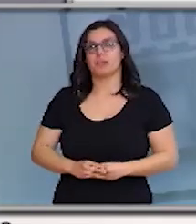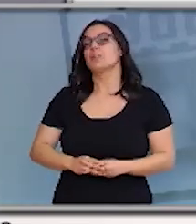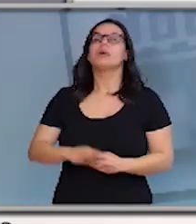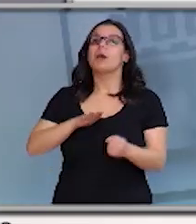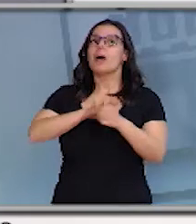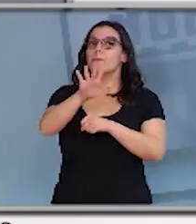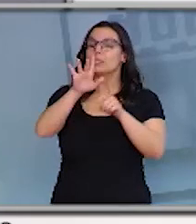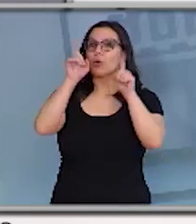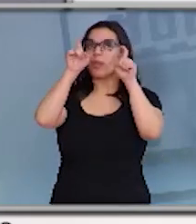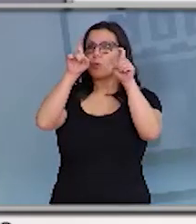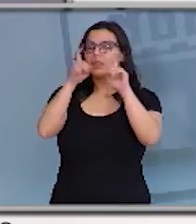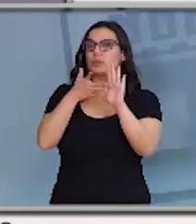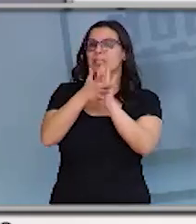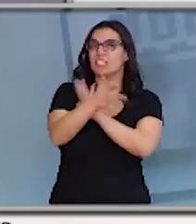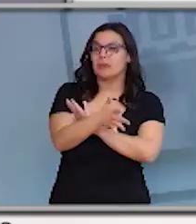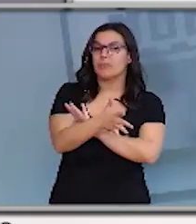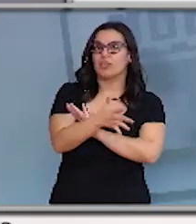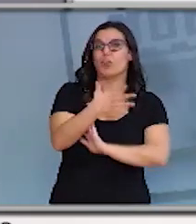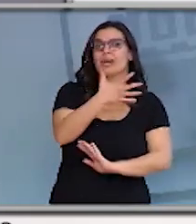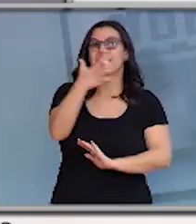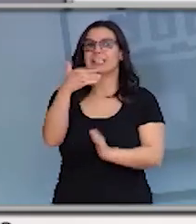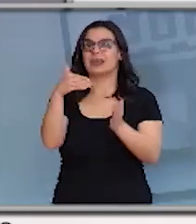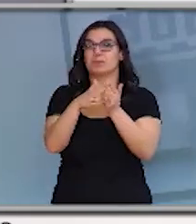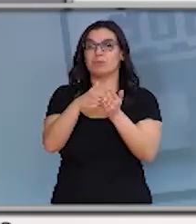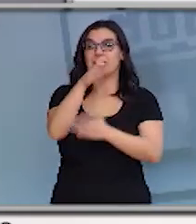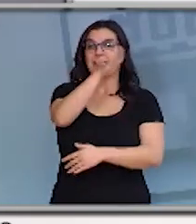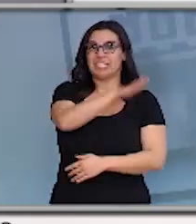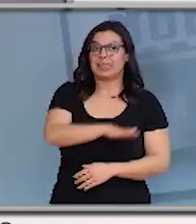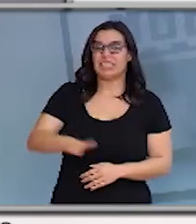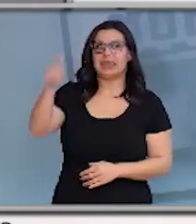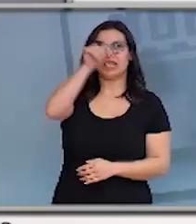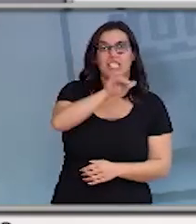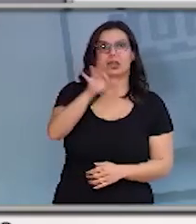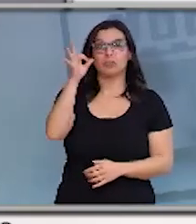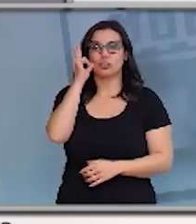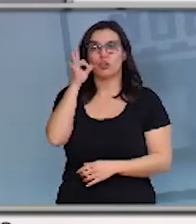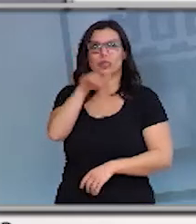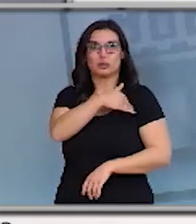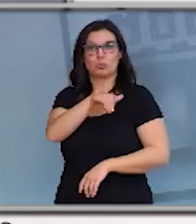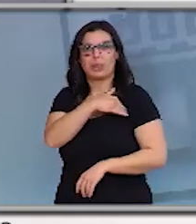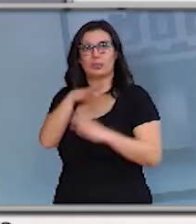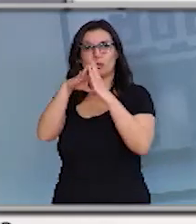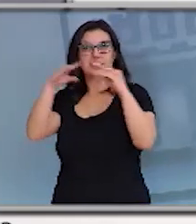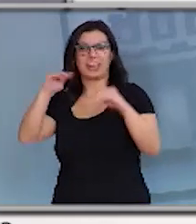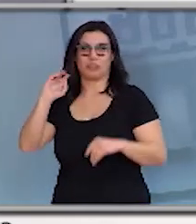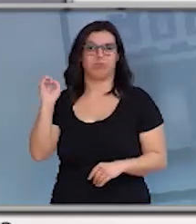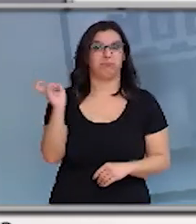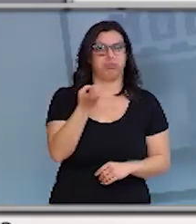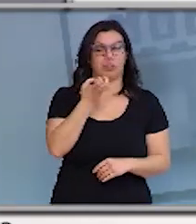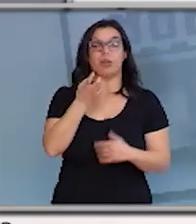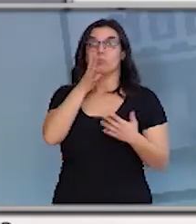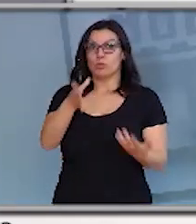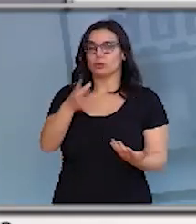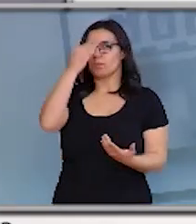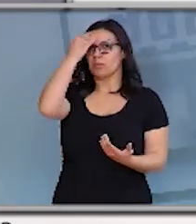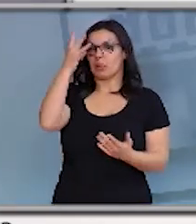falando de medio millón de niñas, niños, estudiantes e universitarios. Por tanto, consideramos que